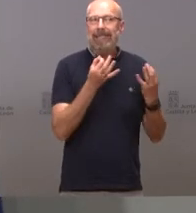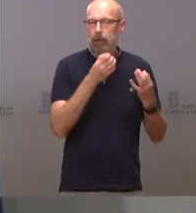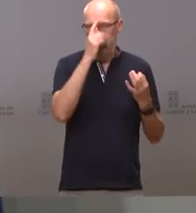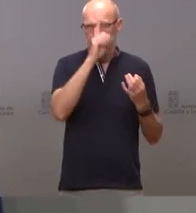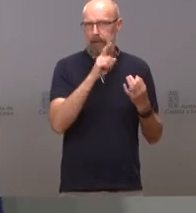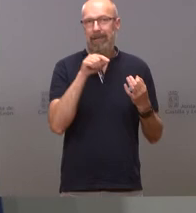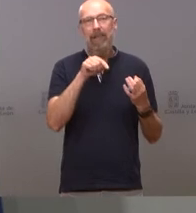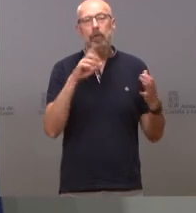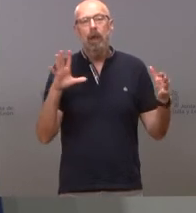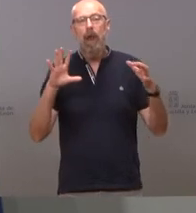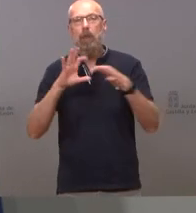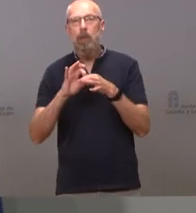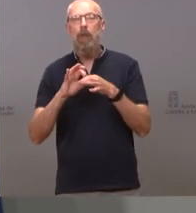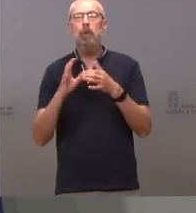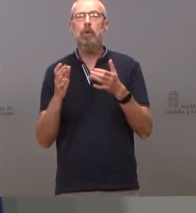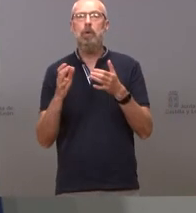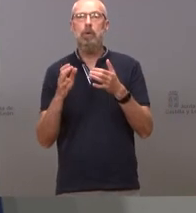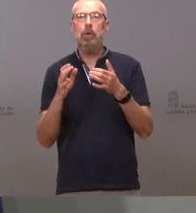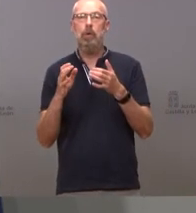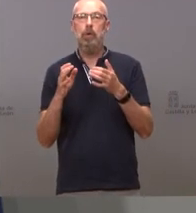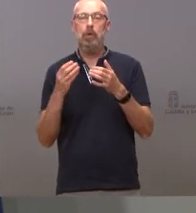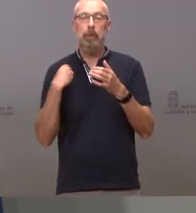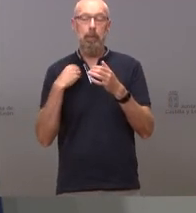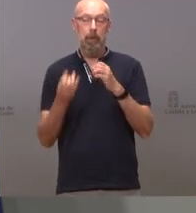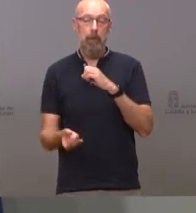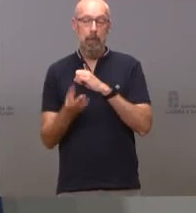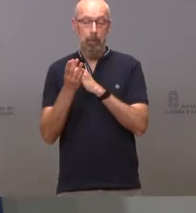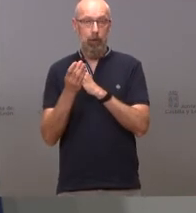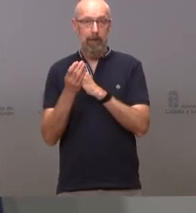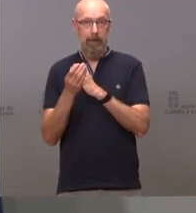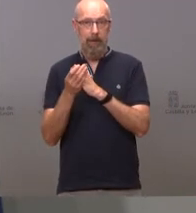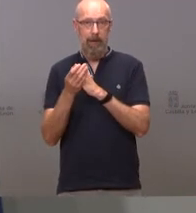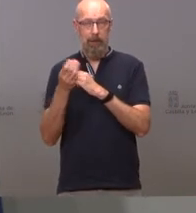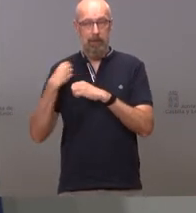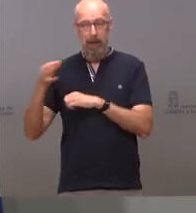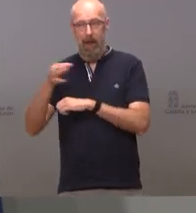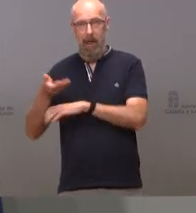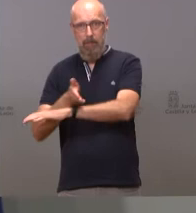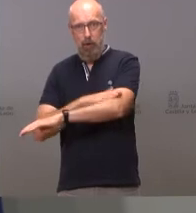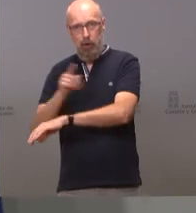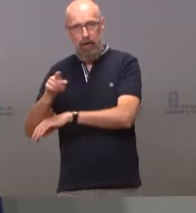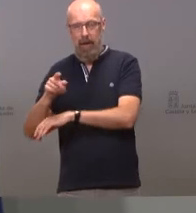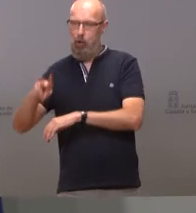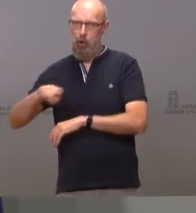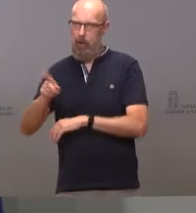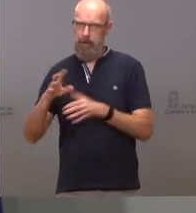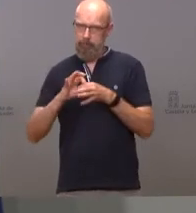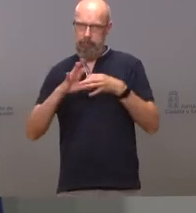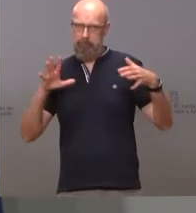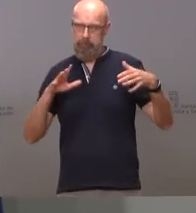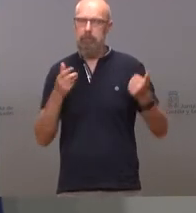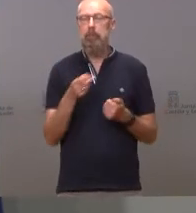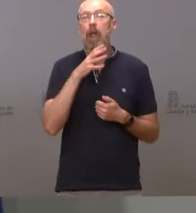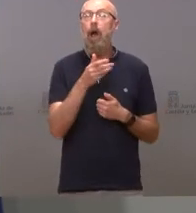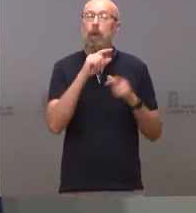eso seguro con el brote de Mallorca en este momento Zamora es una de las